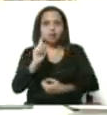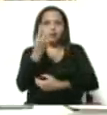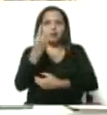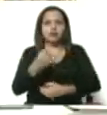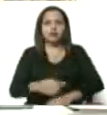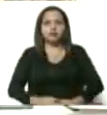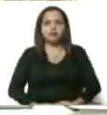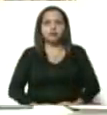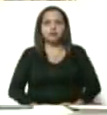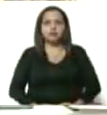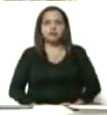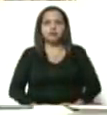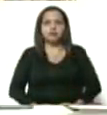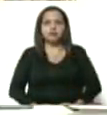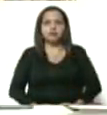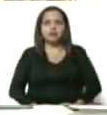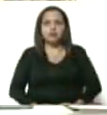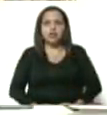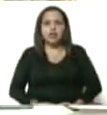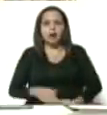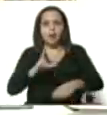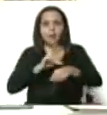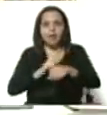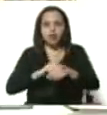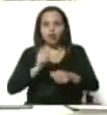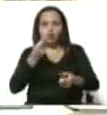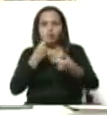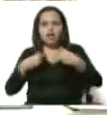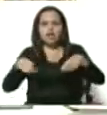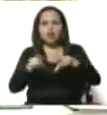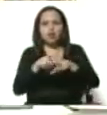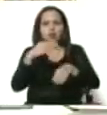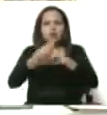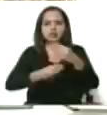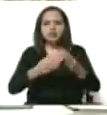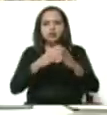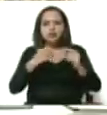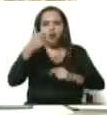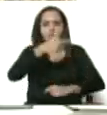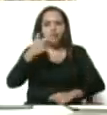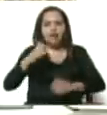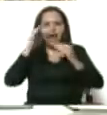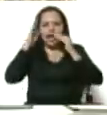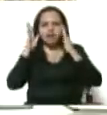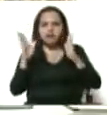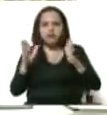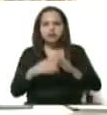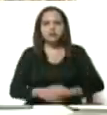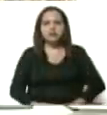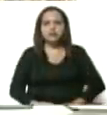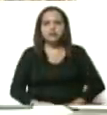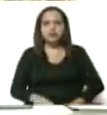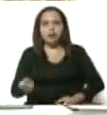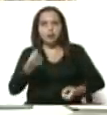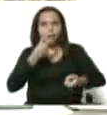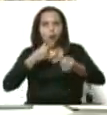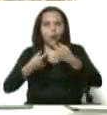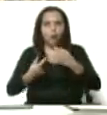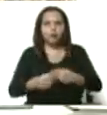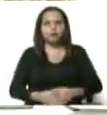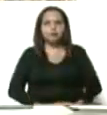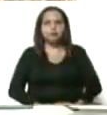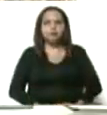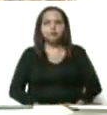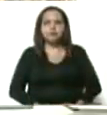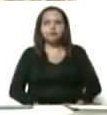Tratamiento, los médicos, como hacemos con todo nuestro pueblo, atenderlo, tratarlo y